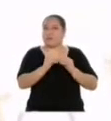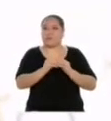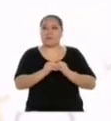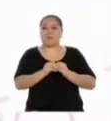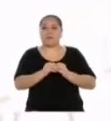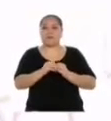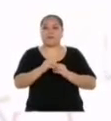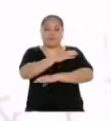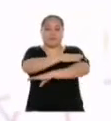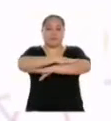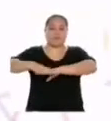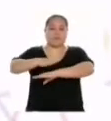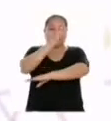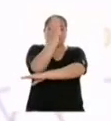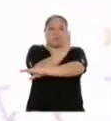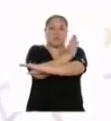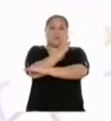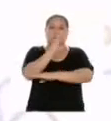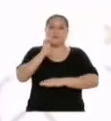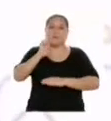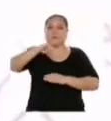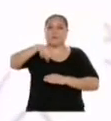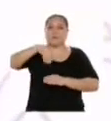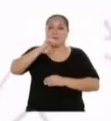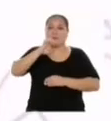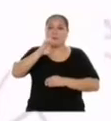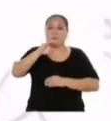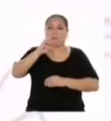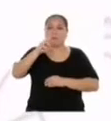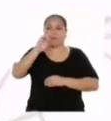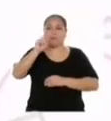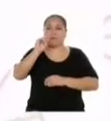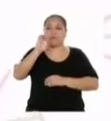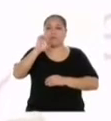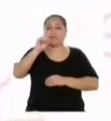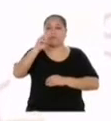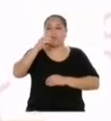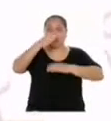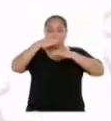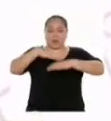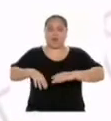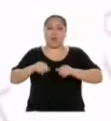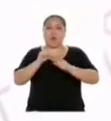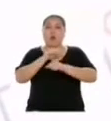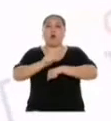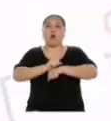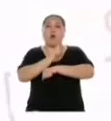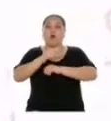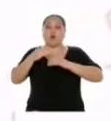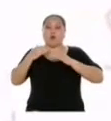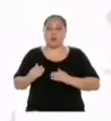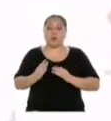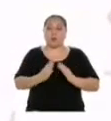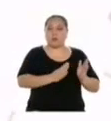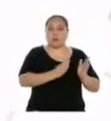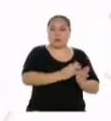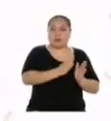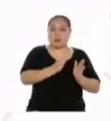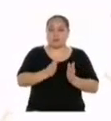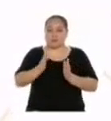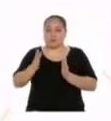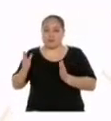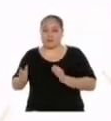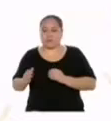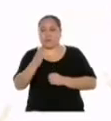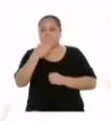ejes cartesiano. En el eje horizontal, da el promedio de horas de ejercicio físico por semana, agrupado en intervalos.